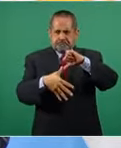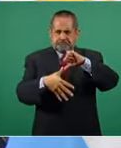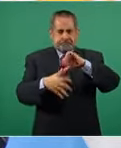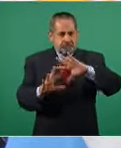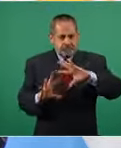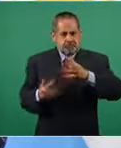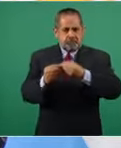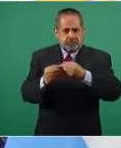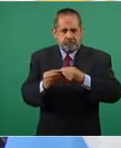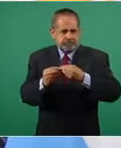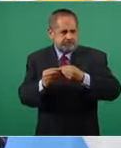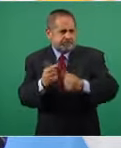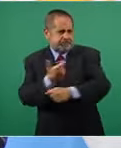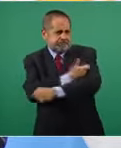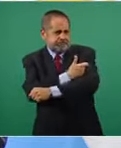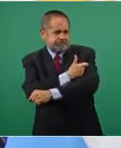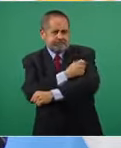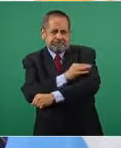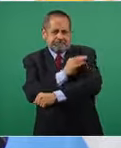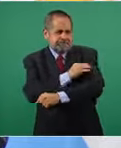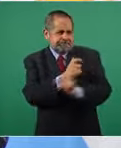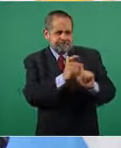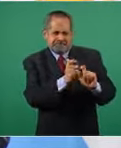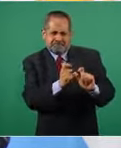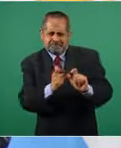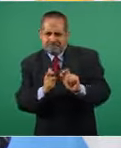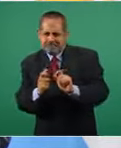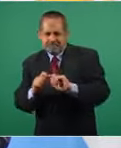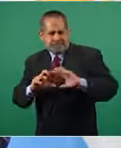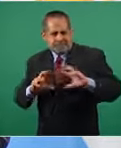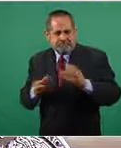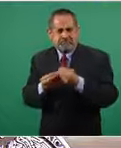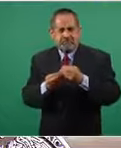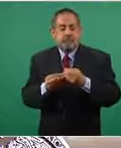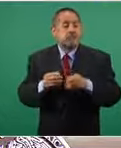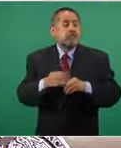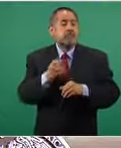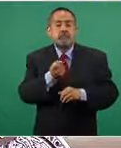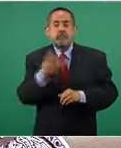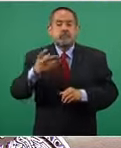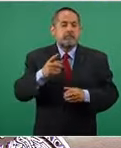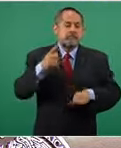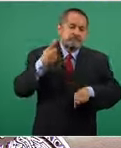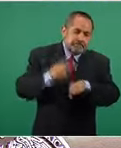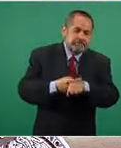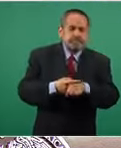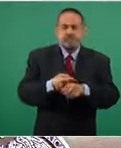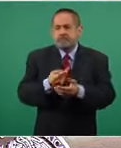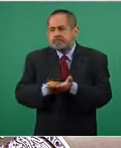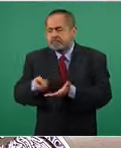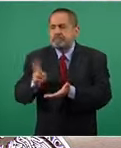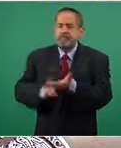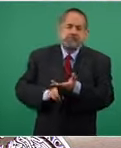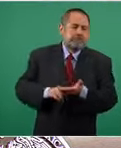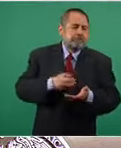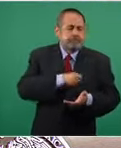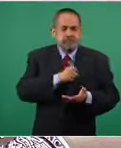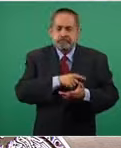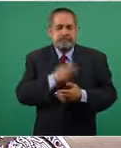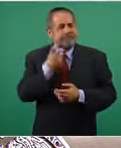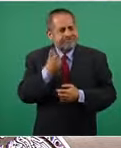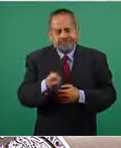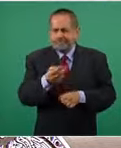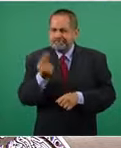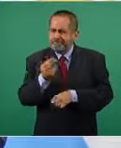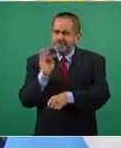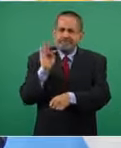esté vacunada, fundamentalmente los que están en riesgo por su salud o por sus enfermedades prevalentes. Eso nos